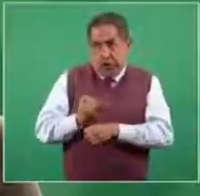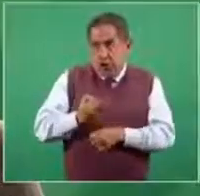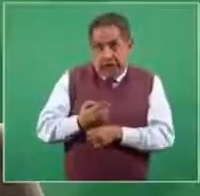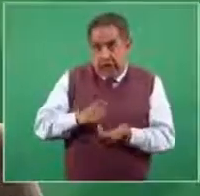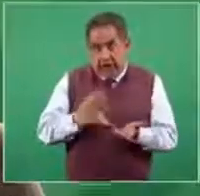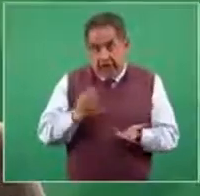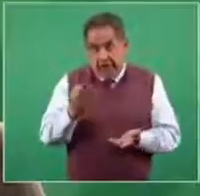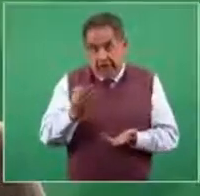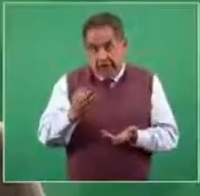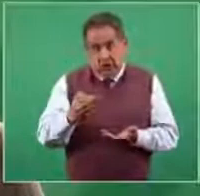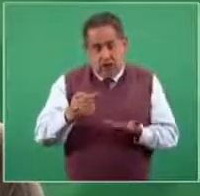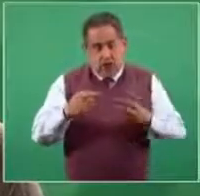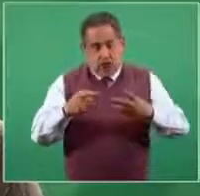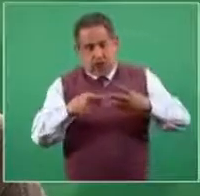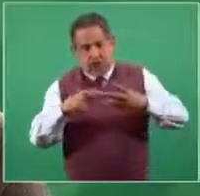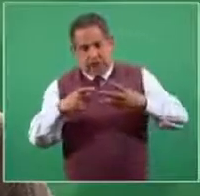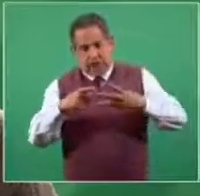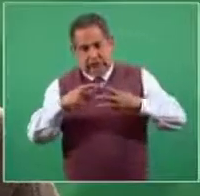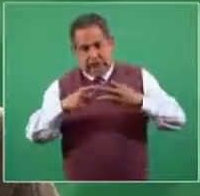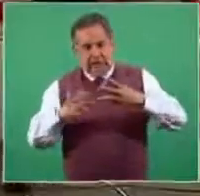estamos a mitad de ese primer trimestre.